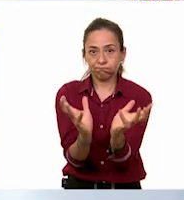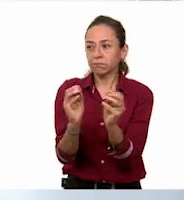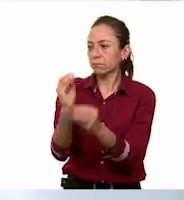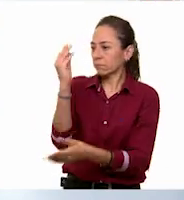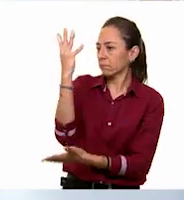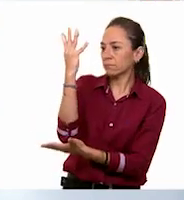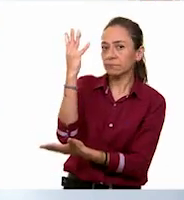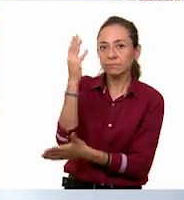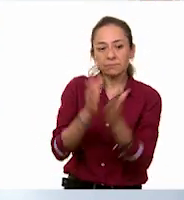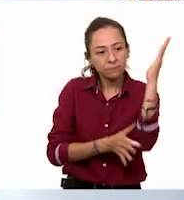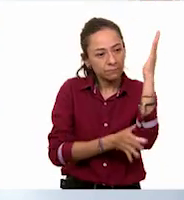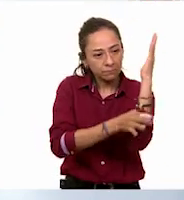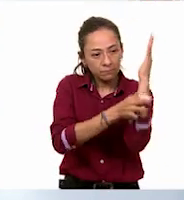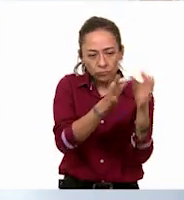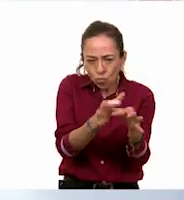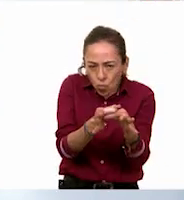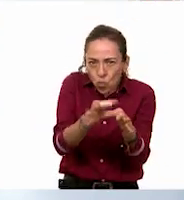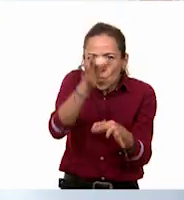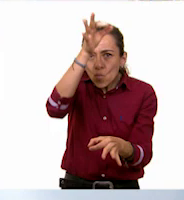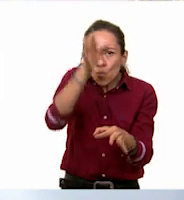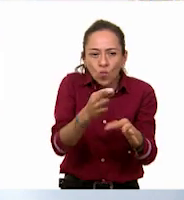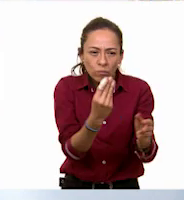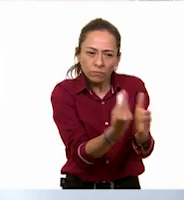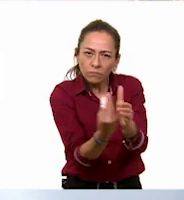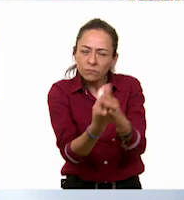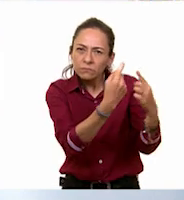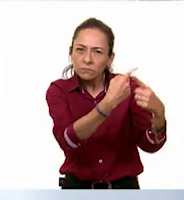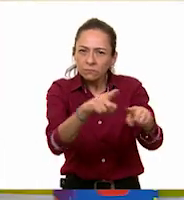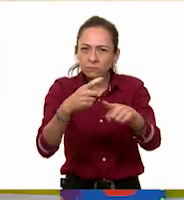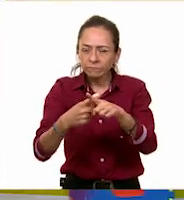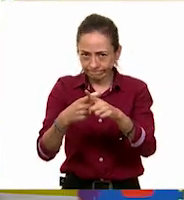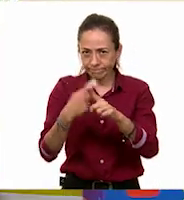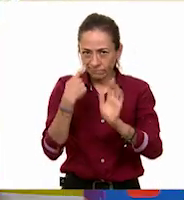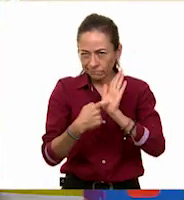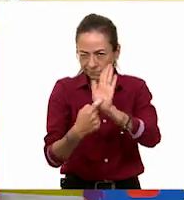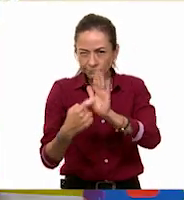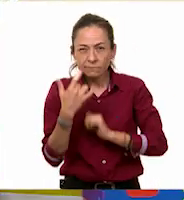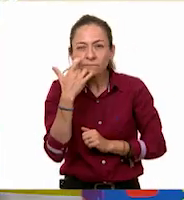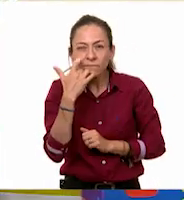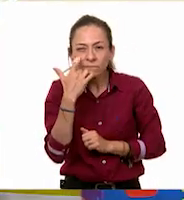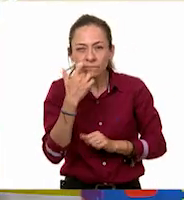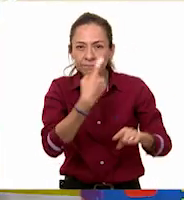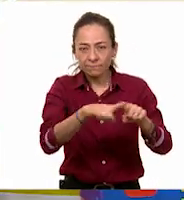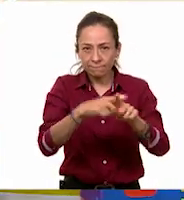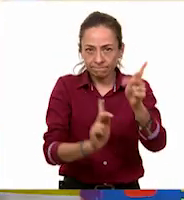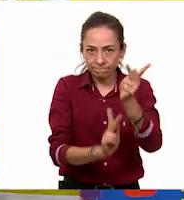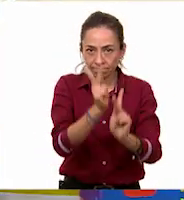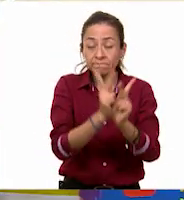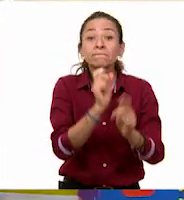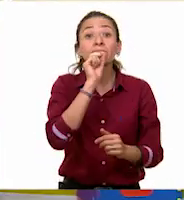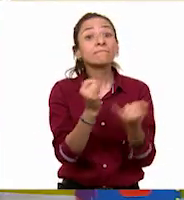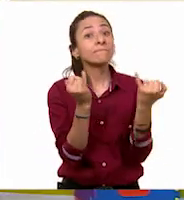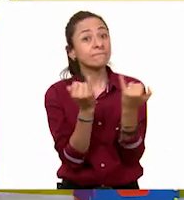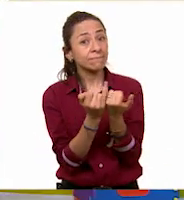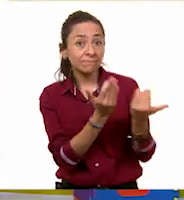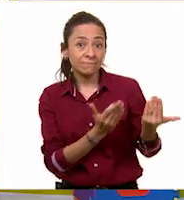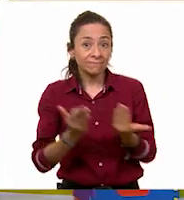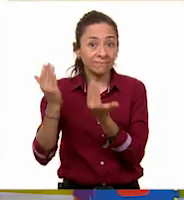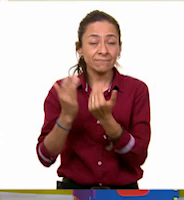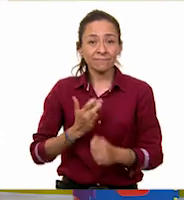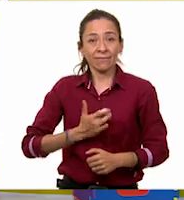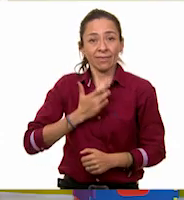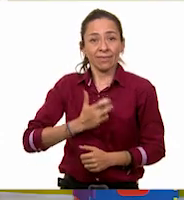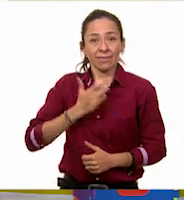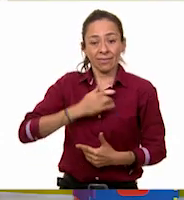Muy bien. Ahí tenemos esta exposición de plantas. También conseguí la exposición sobre los sentidos.